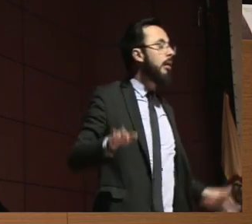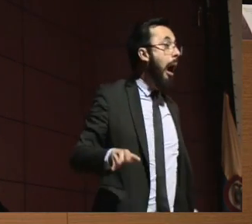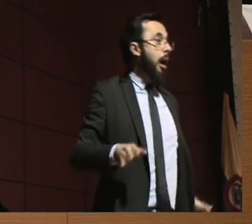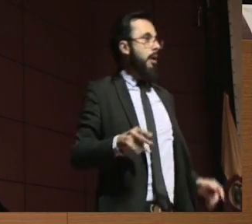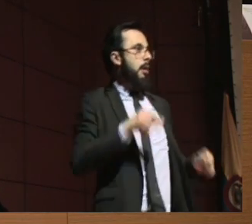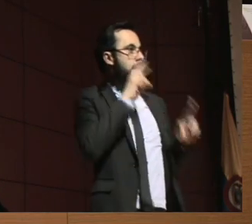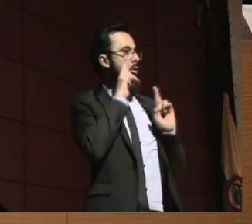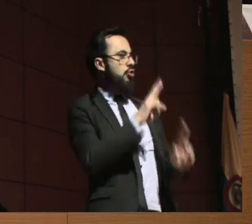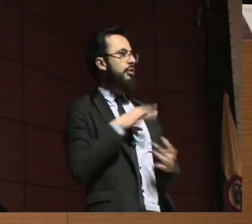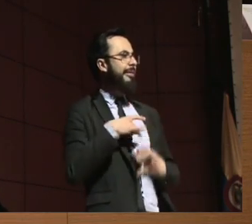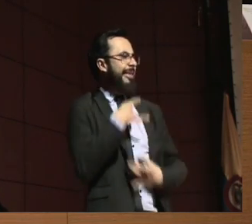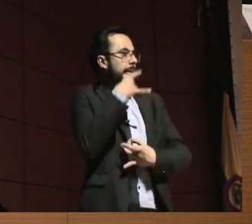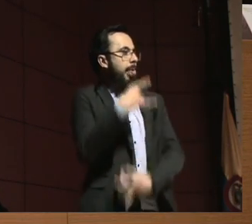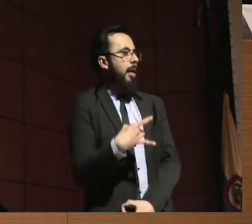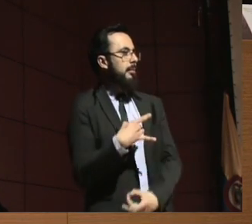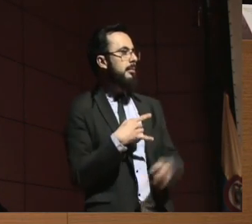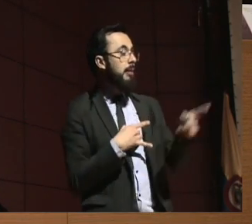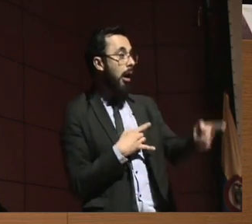Y eso es lo que hace falta